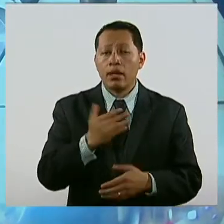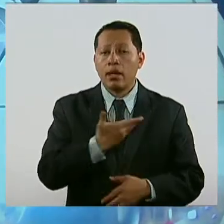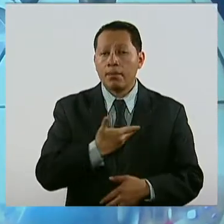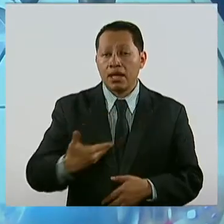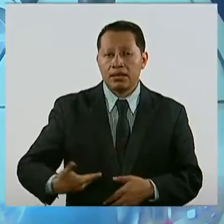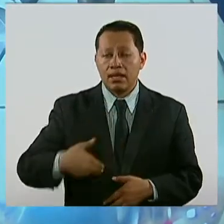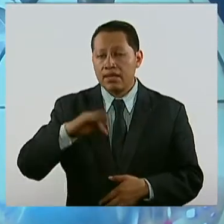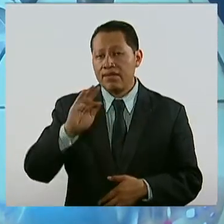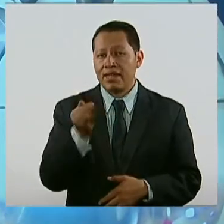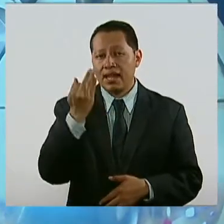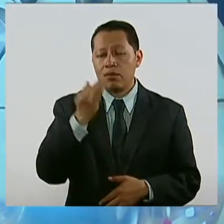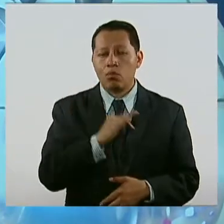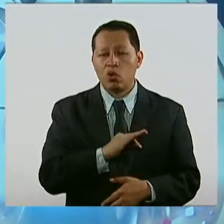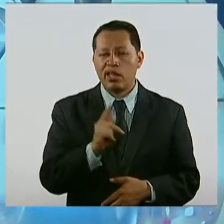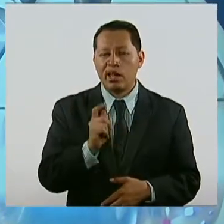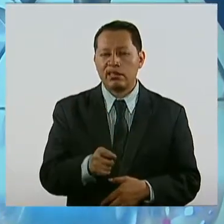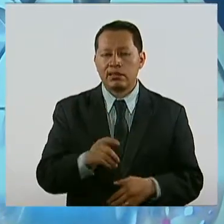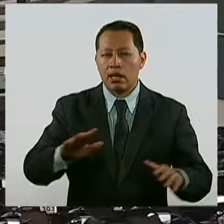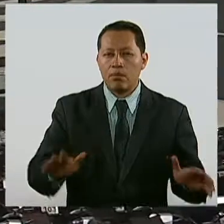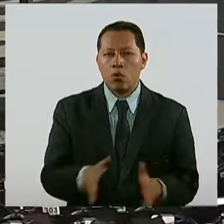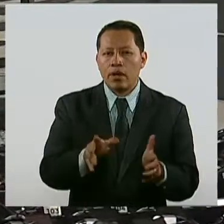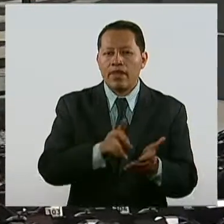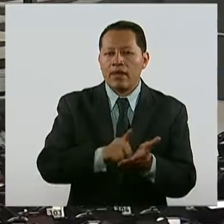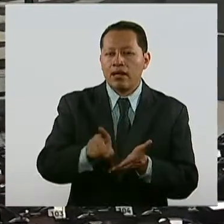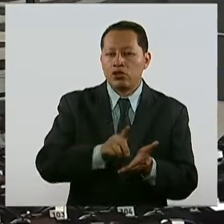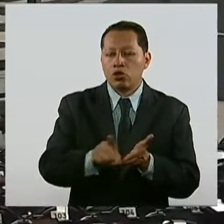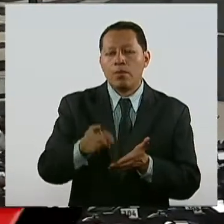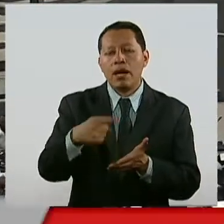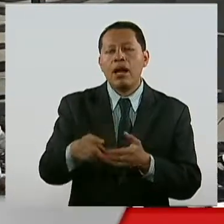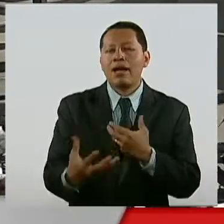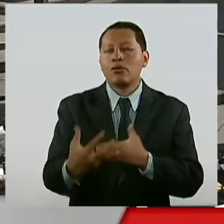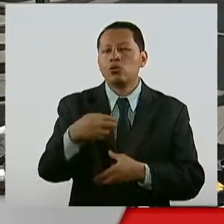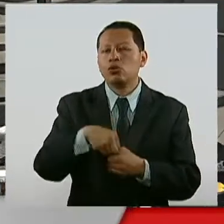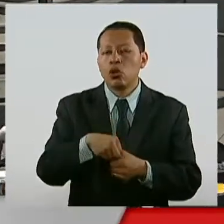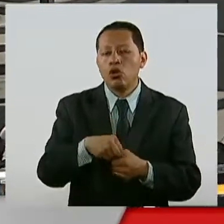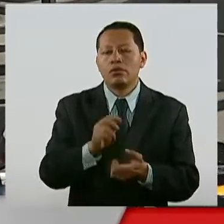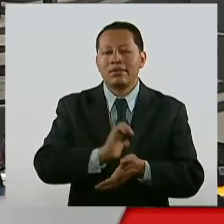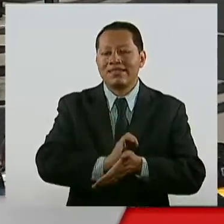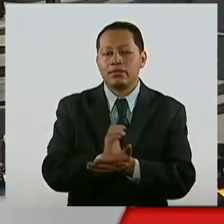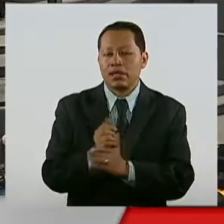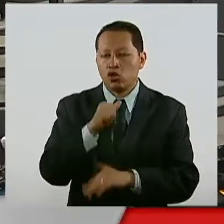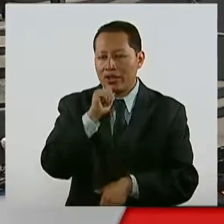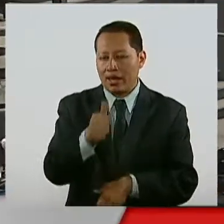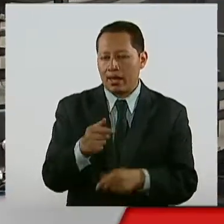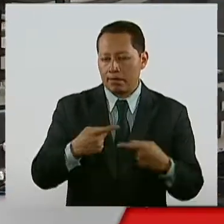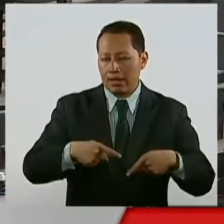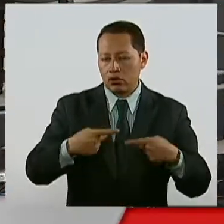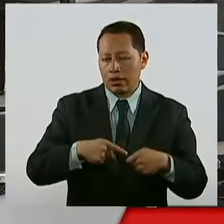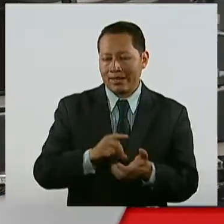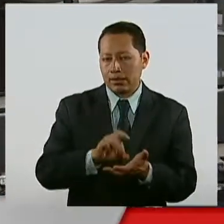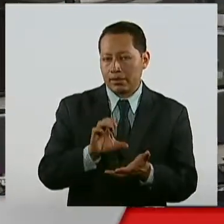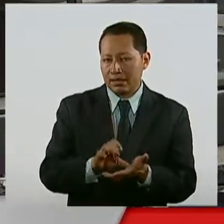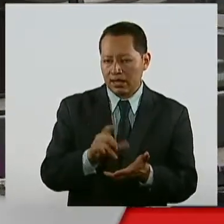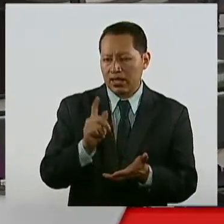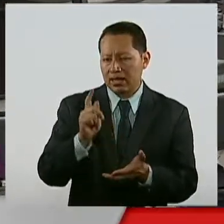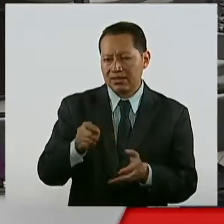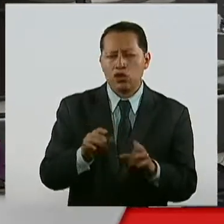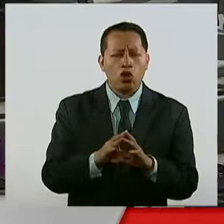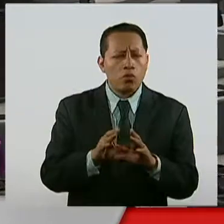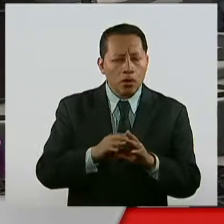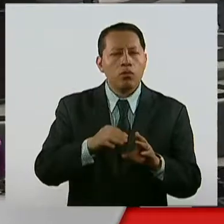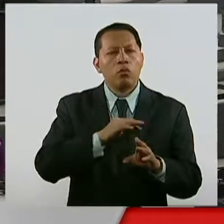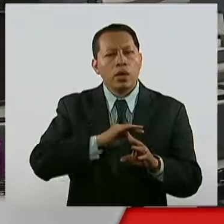Ejecutivo Federal promover el derecho a la inclusión y a la no discriminación de las personas con discapacidad. Esto mediante